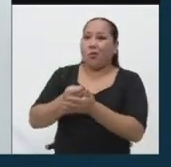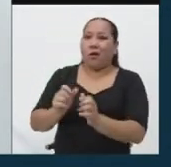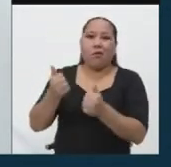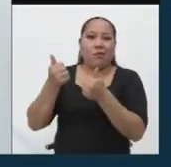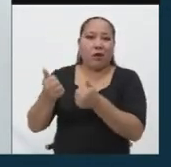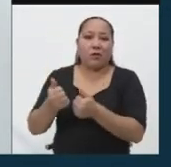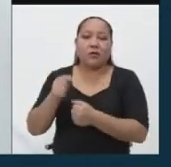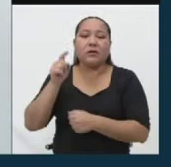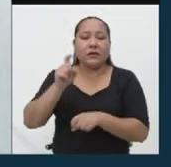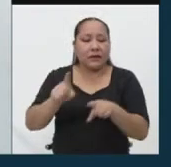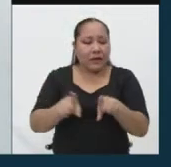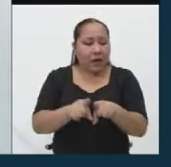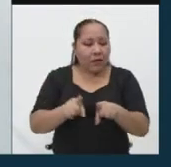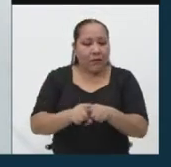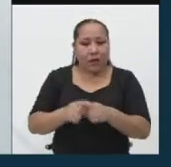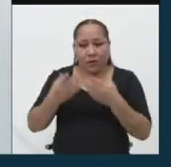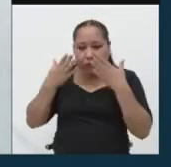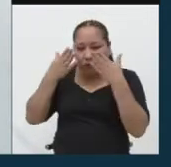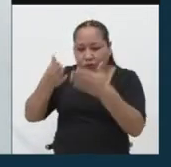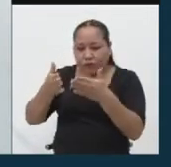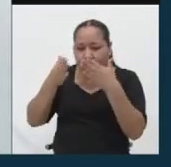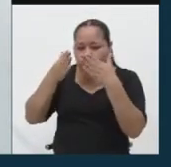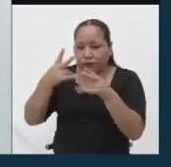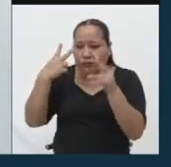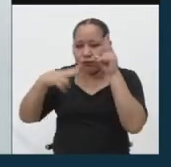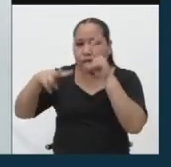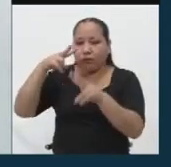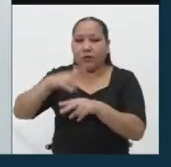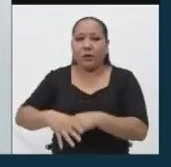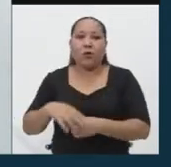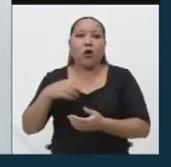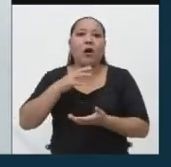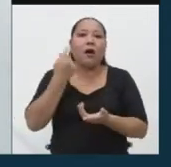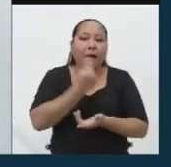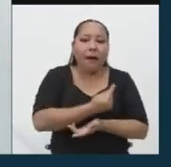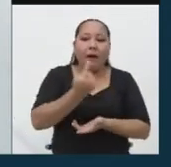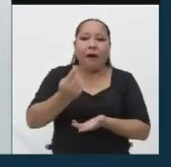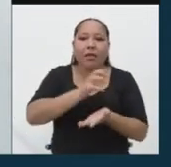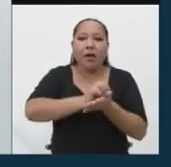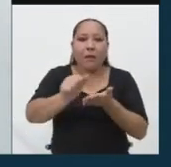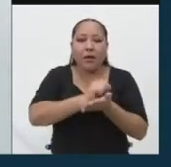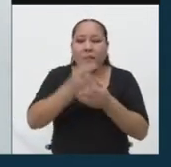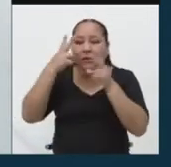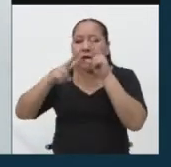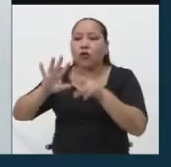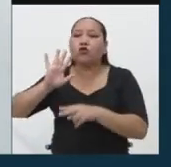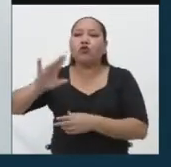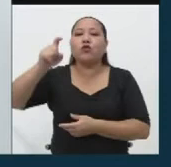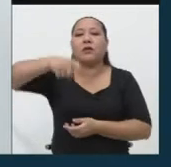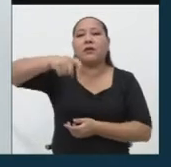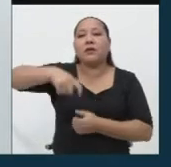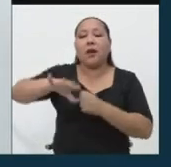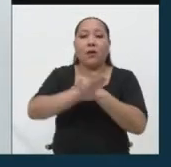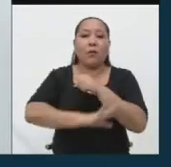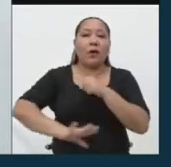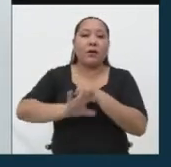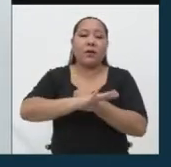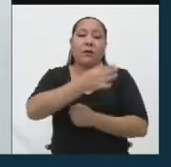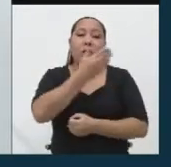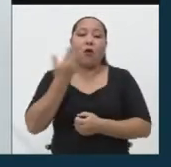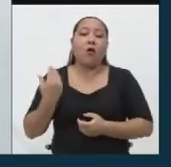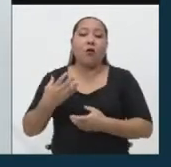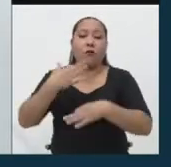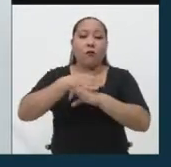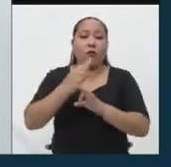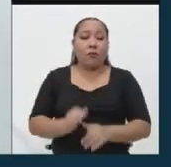También podemos ir nosotros priorizando mes a mes sus necesidades vitales, una mejor calidad de vida también